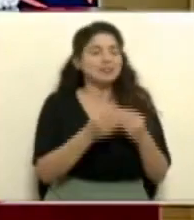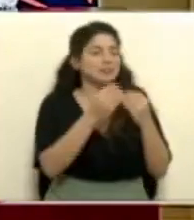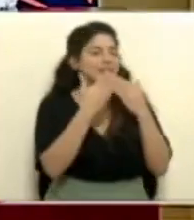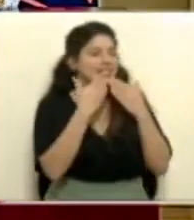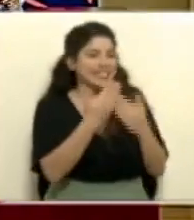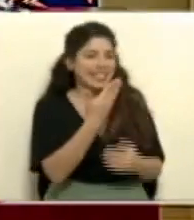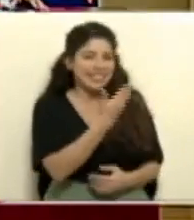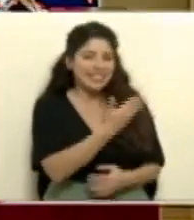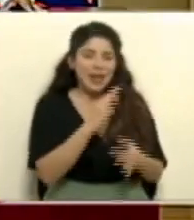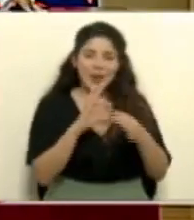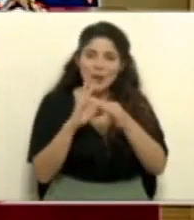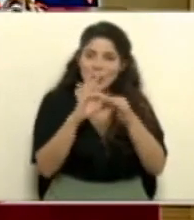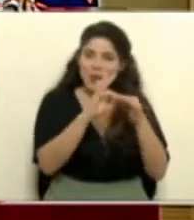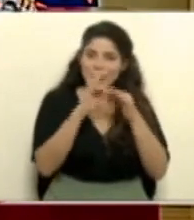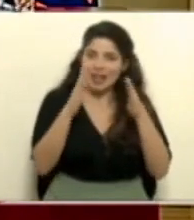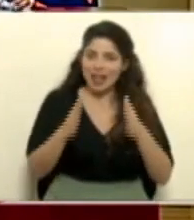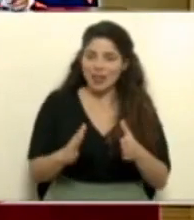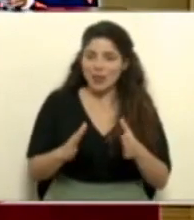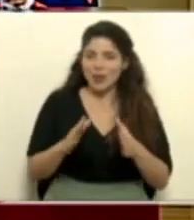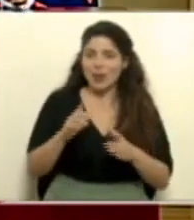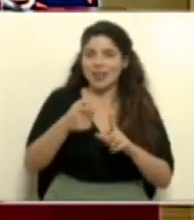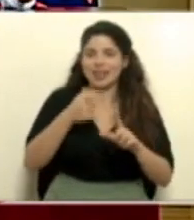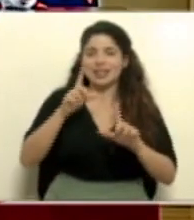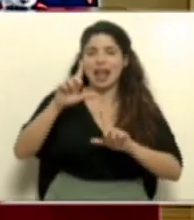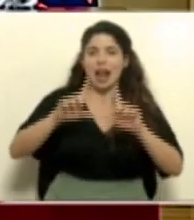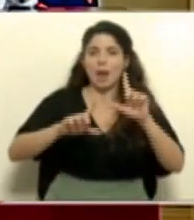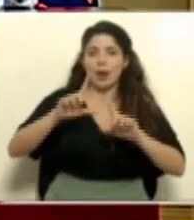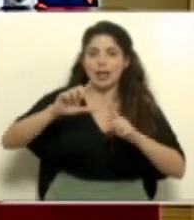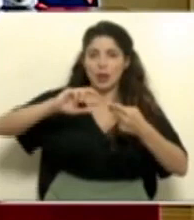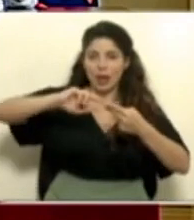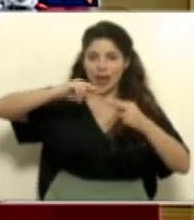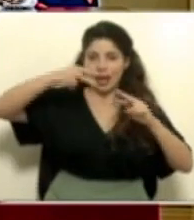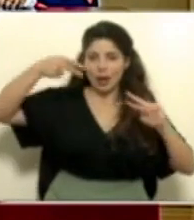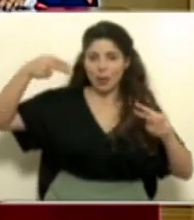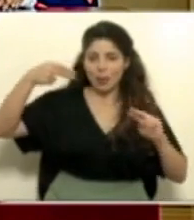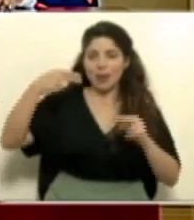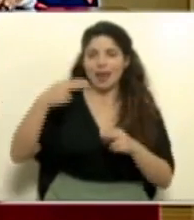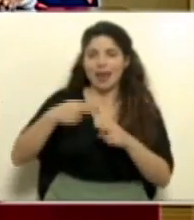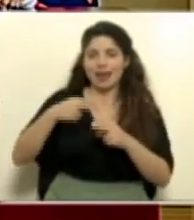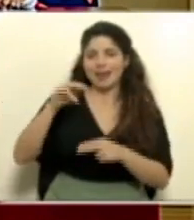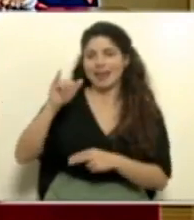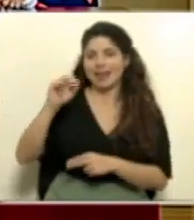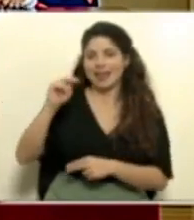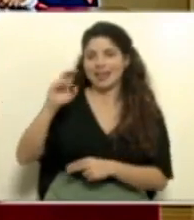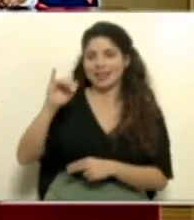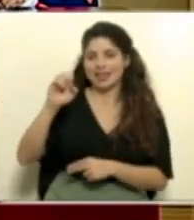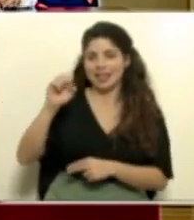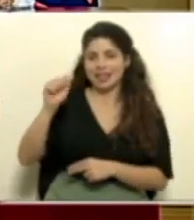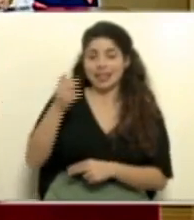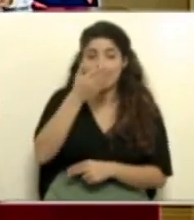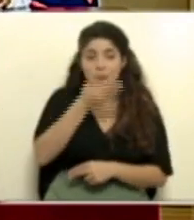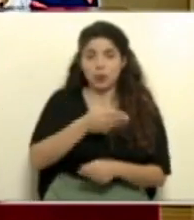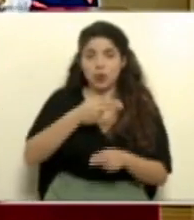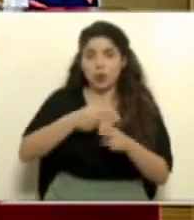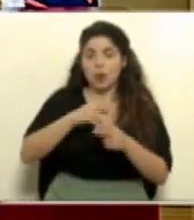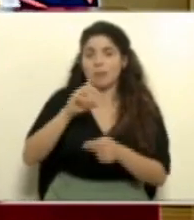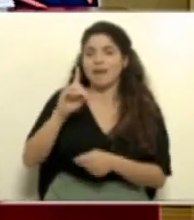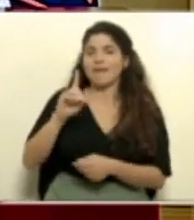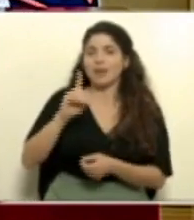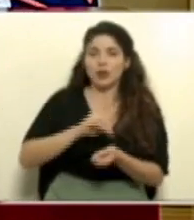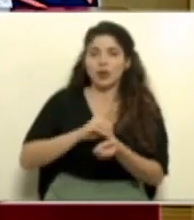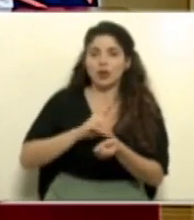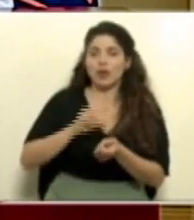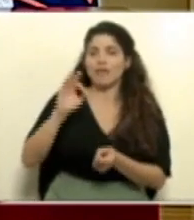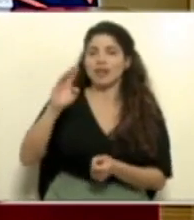gracias al coordinador del laboratorio de genómica de la inciencia, el doctor Francisco Duarte.